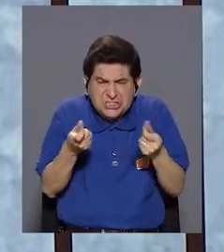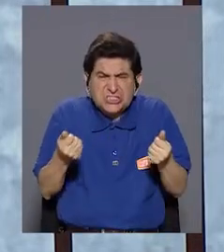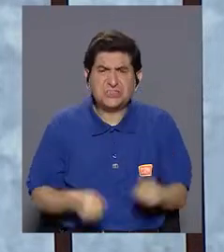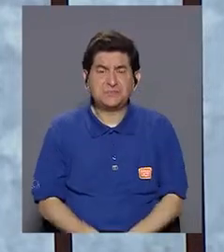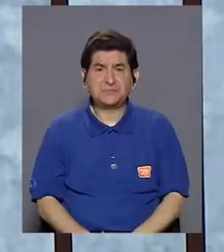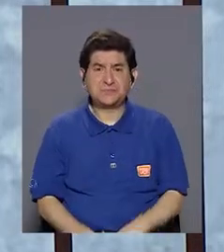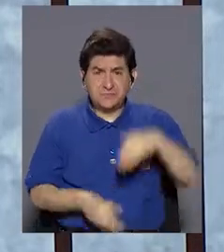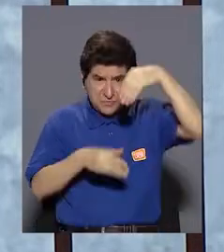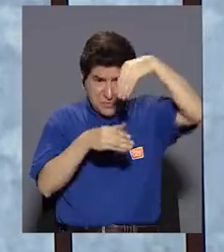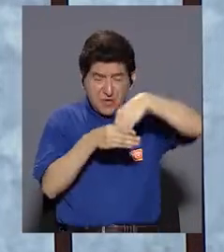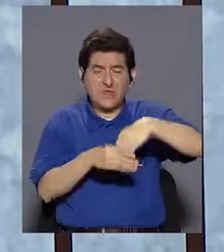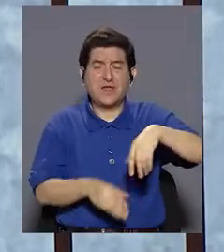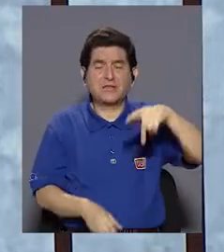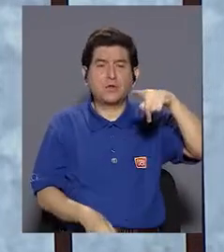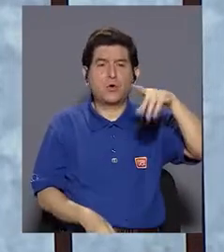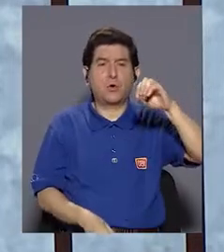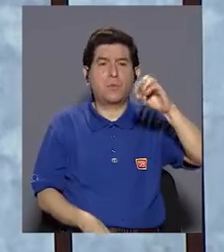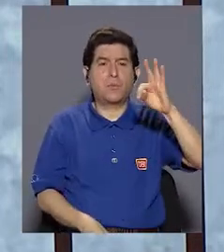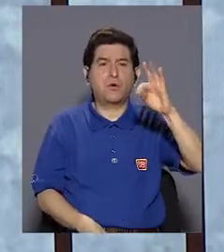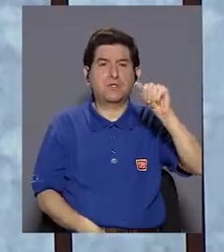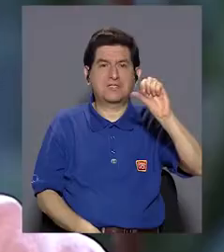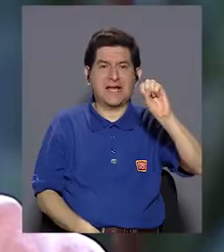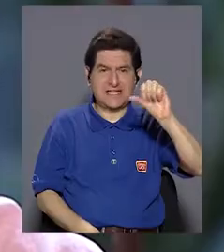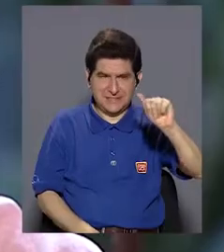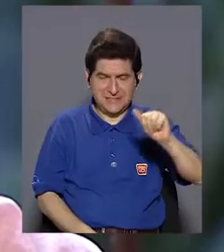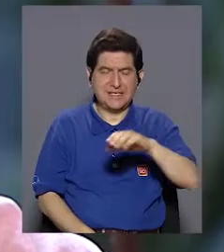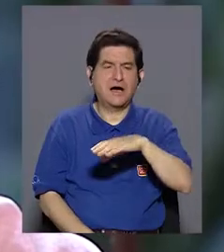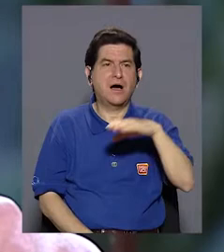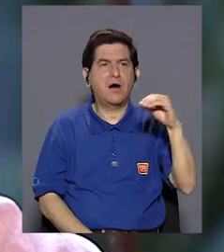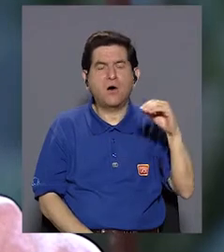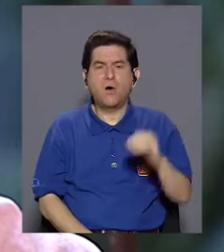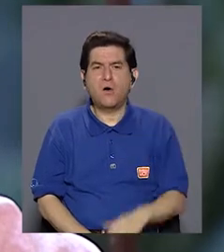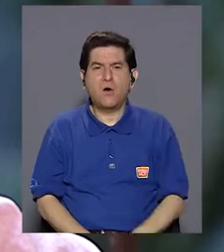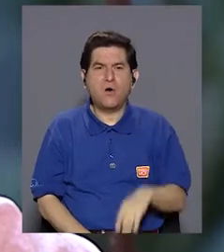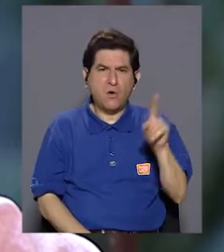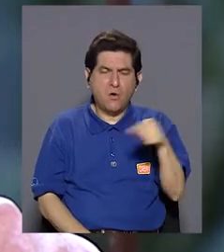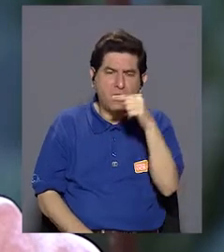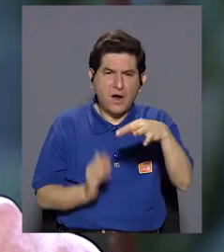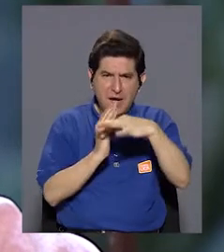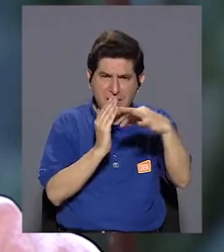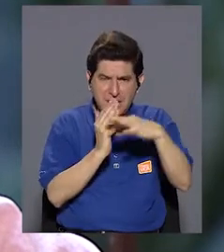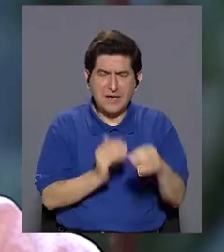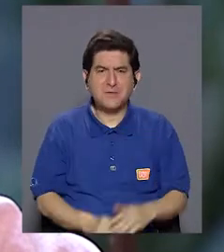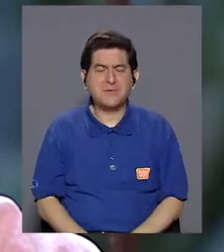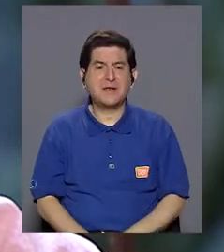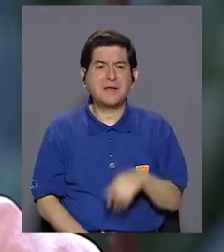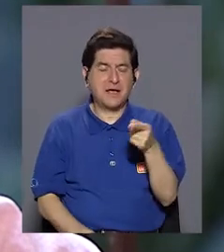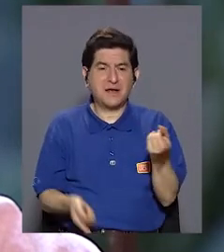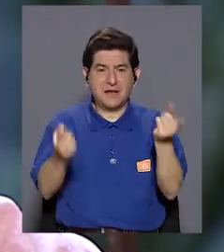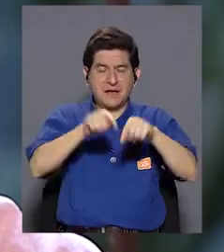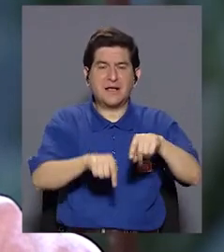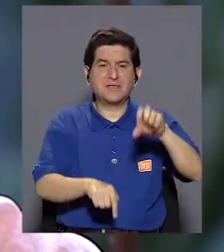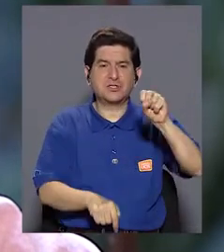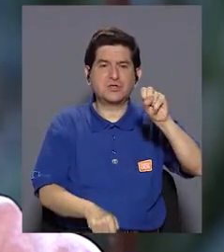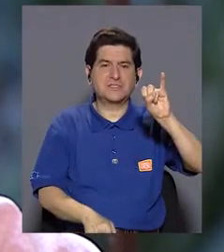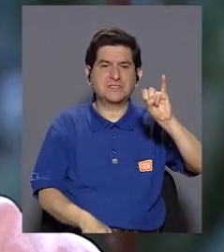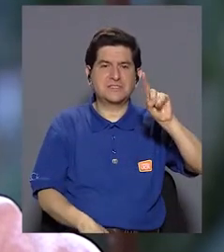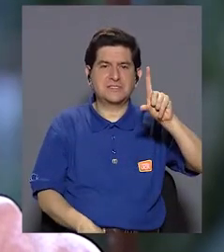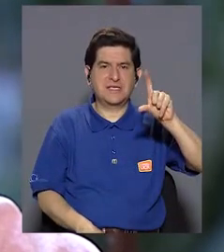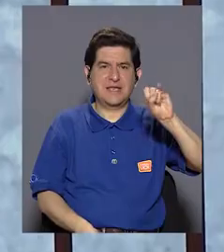sustancias que llevan adentro potasa líquida, que llevan adentro desengrasantes con una sustancia que se llama silicatos,